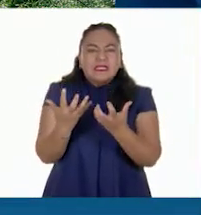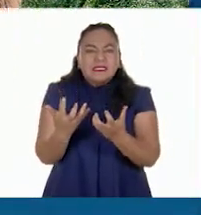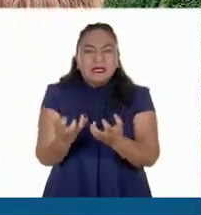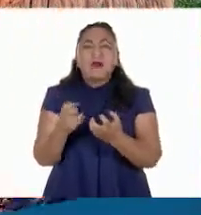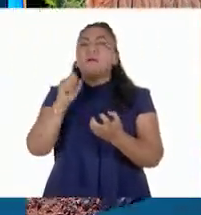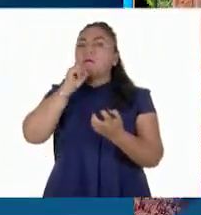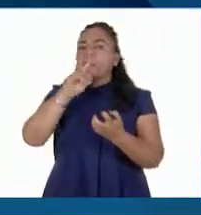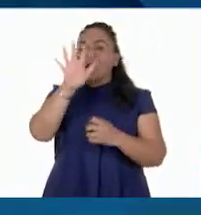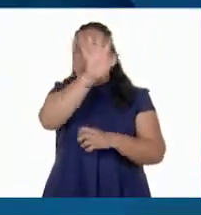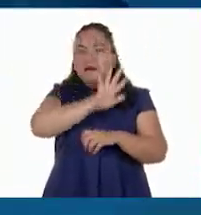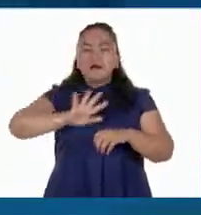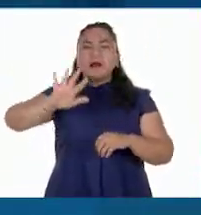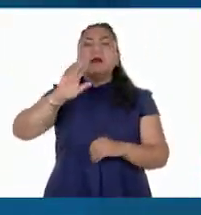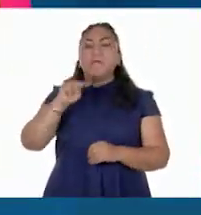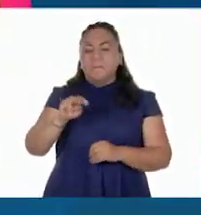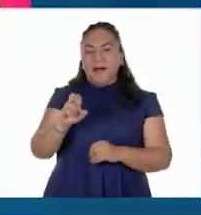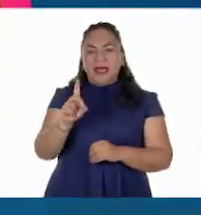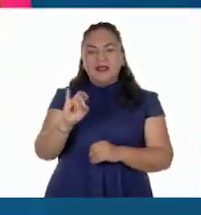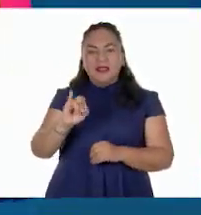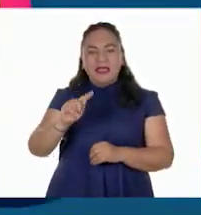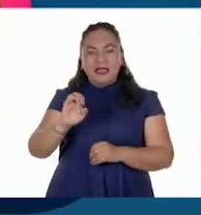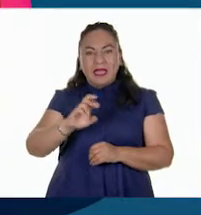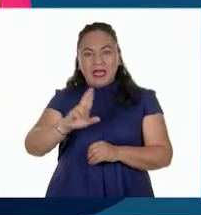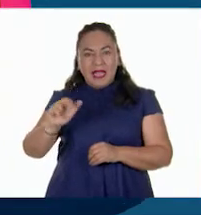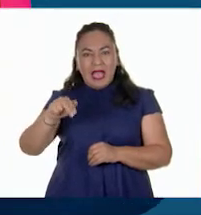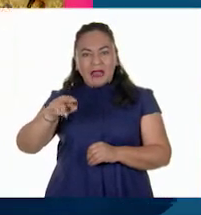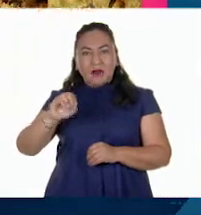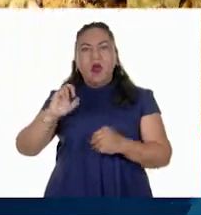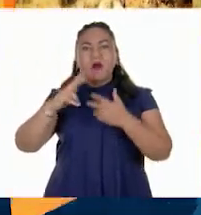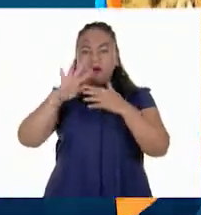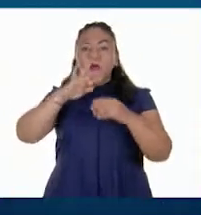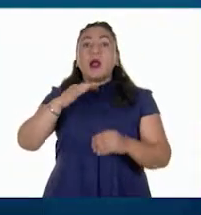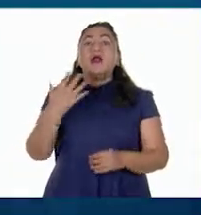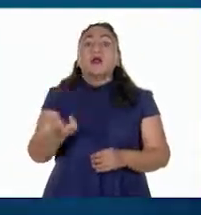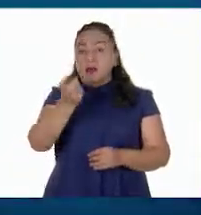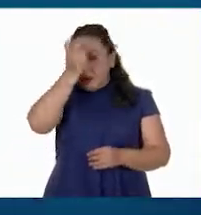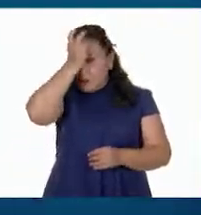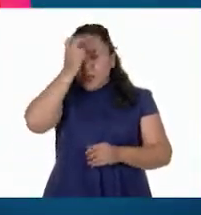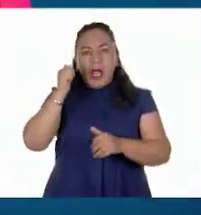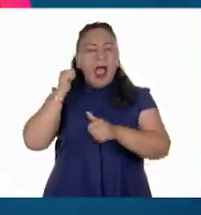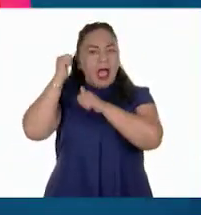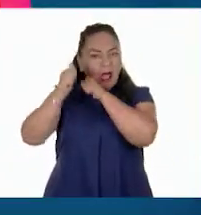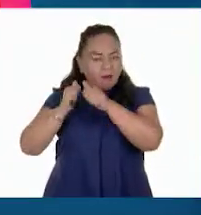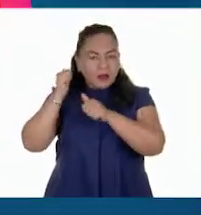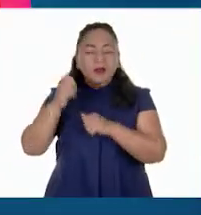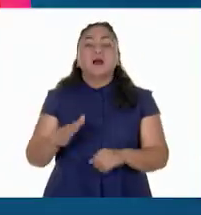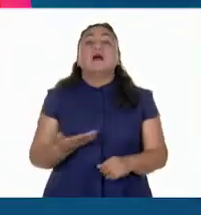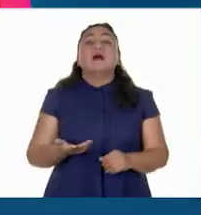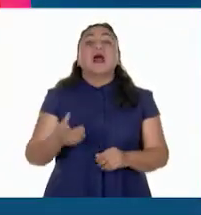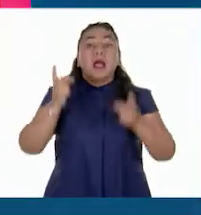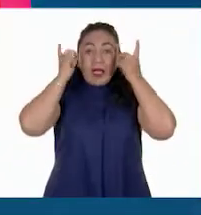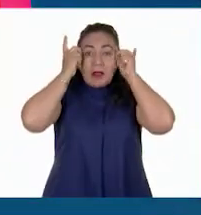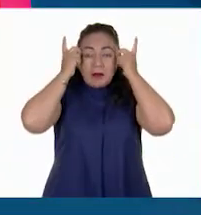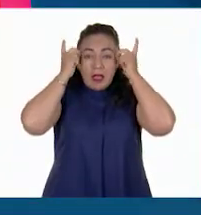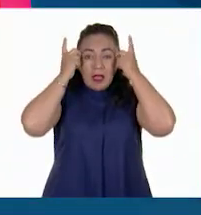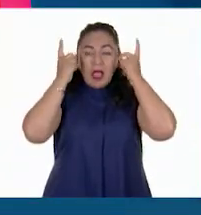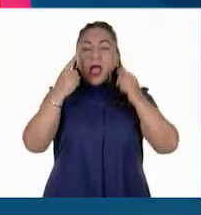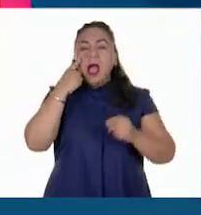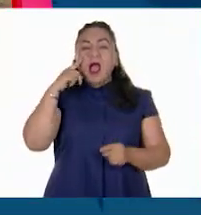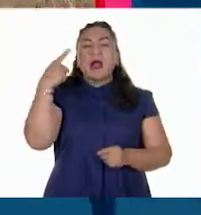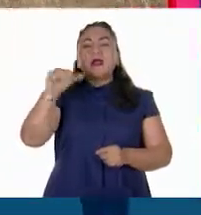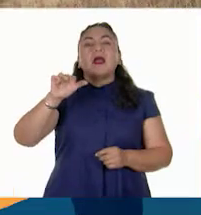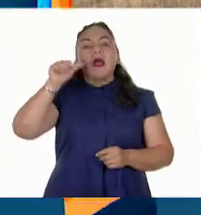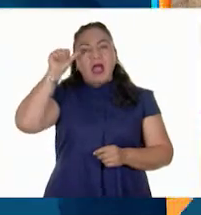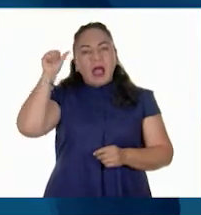Mediterráneo, las cabras en algunas zonas de África, los caballos en las estepas de Asia